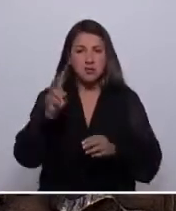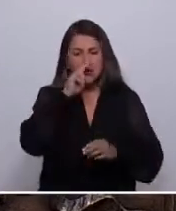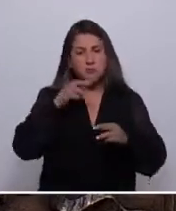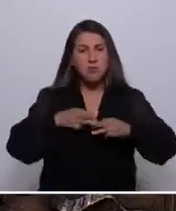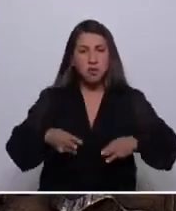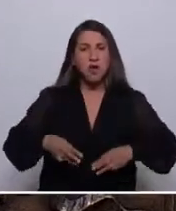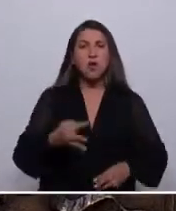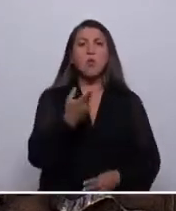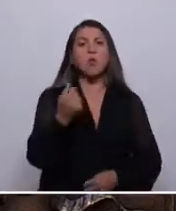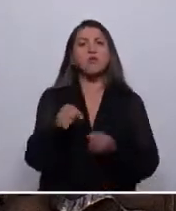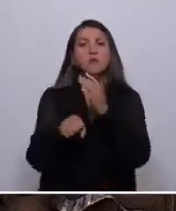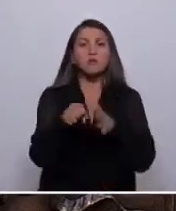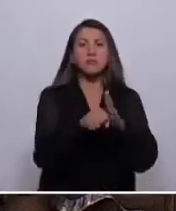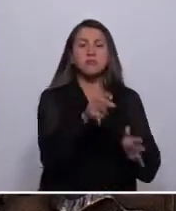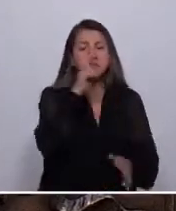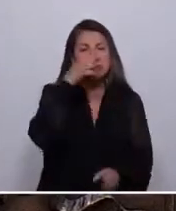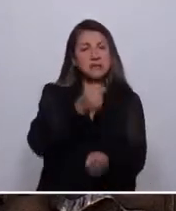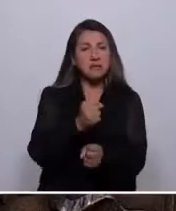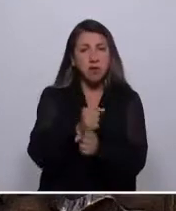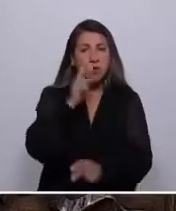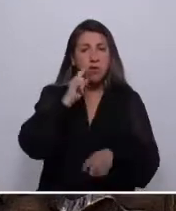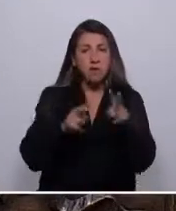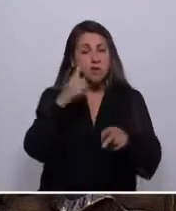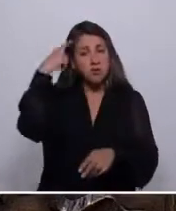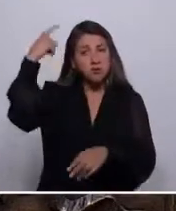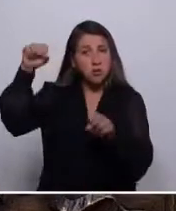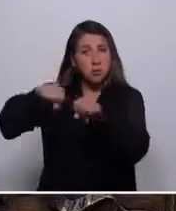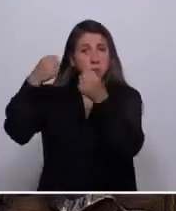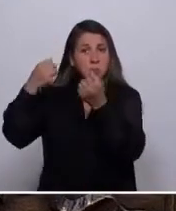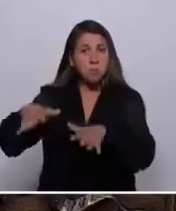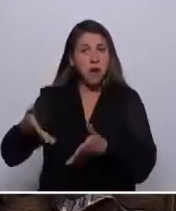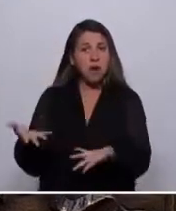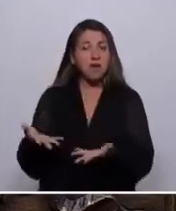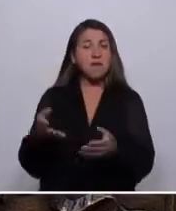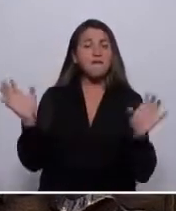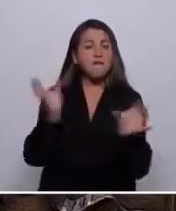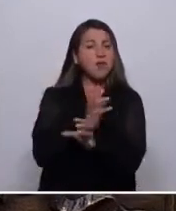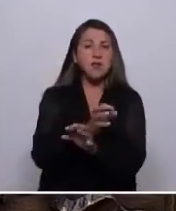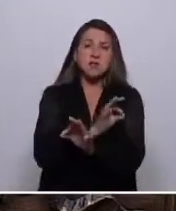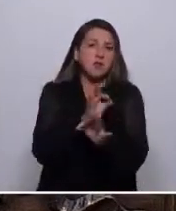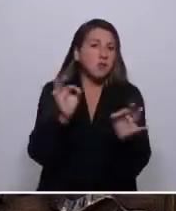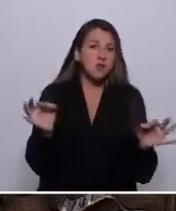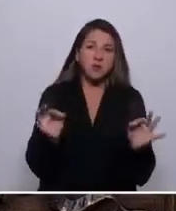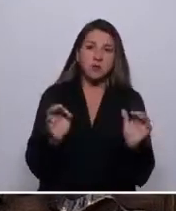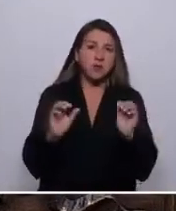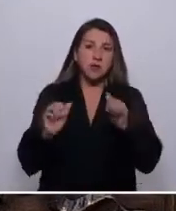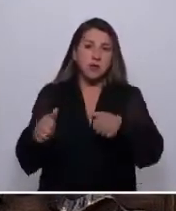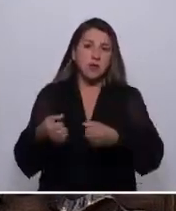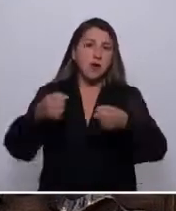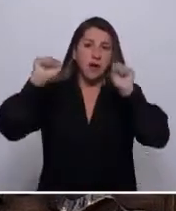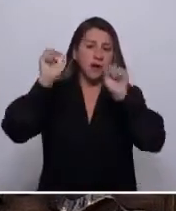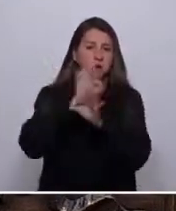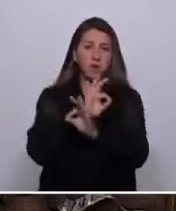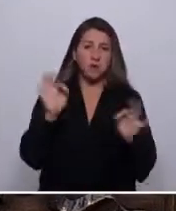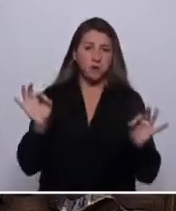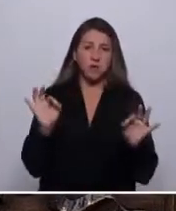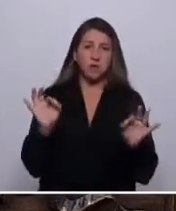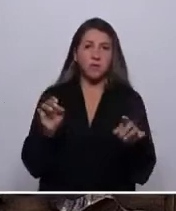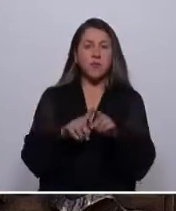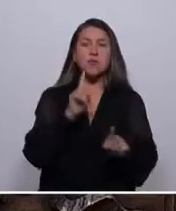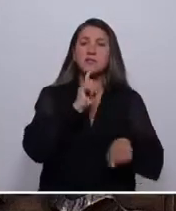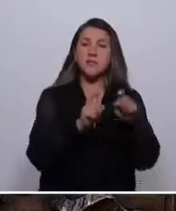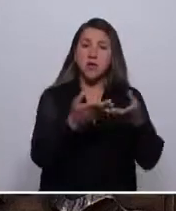perdido sus fuentes laborales? ¿Han visto destruir sus sueños? La violencia jamás da buenos frutos. Se critica que la actual